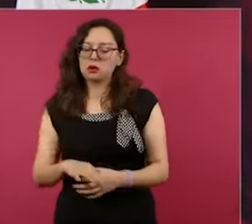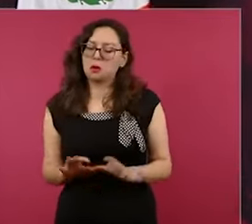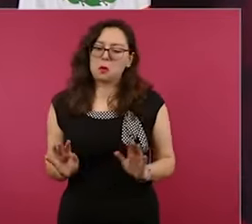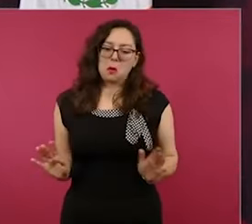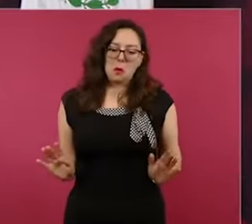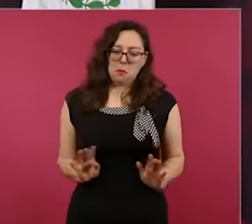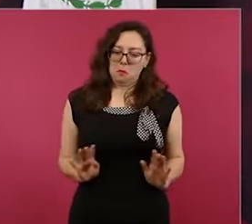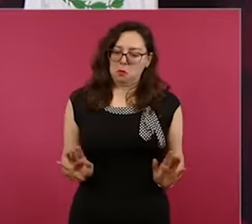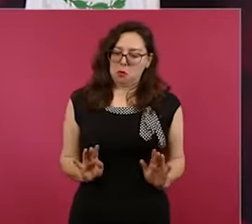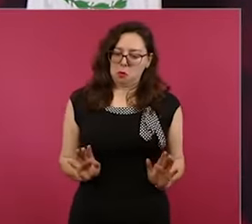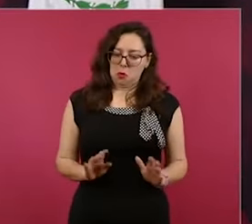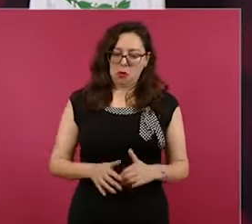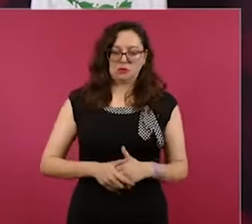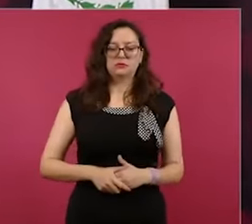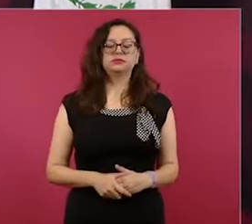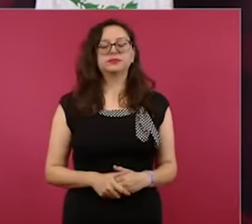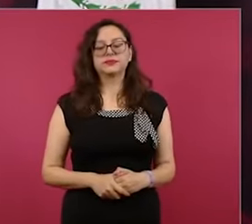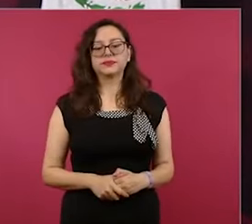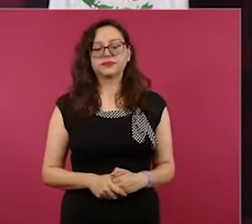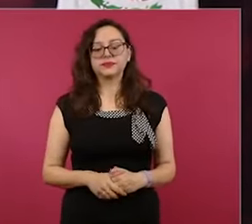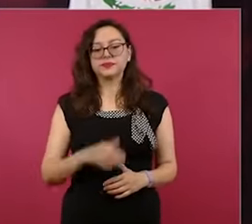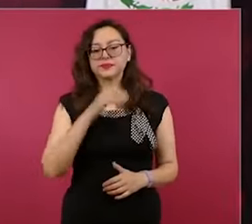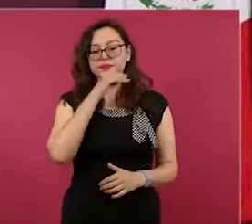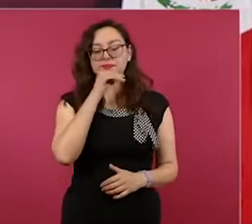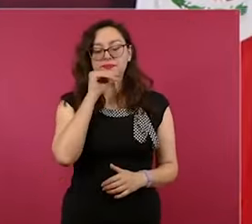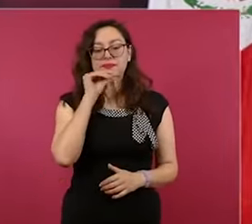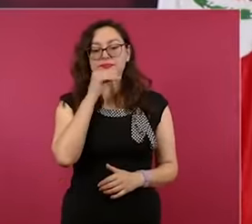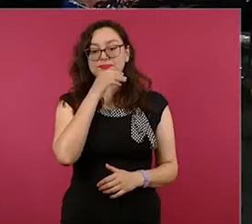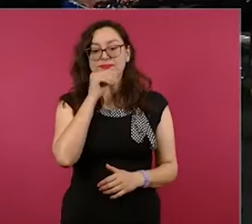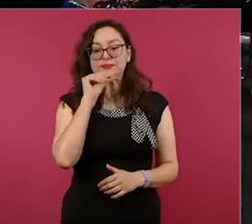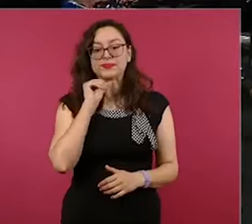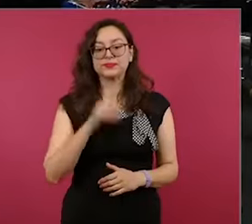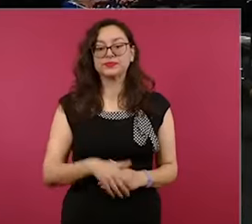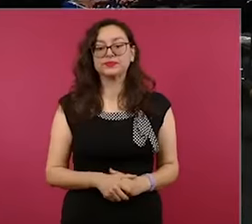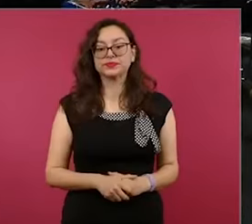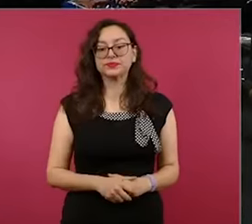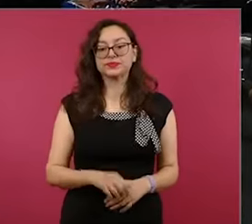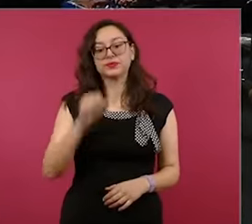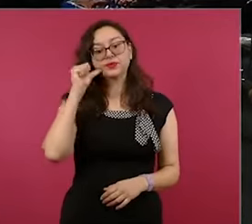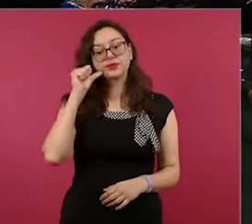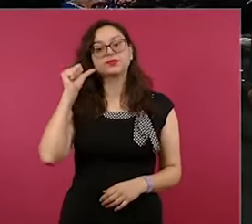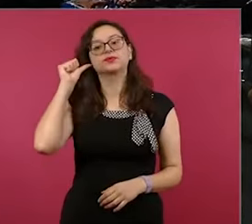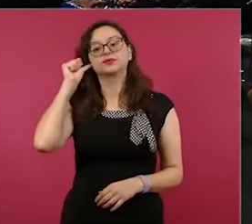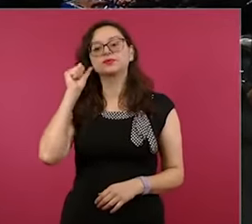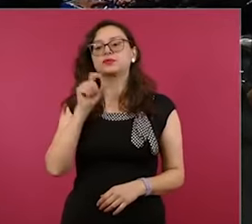en Chetumal,